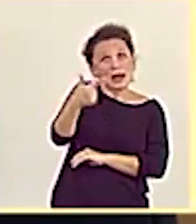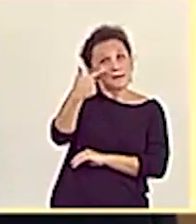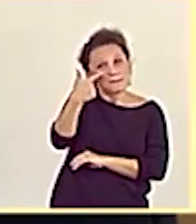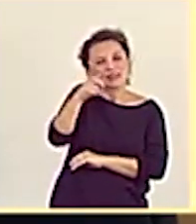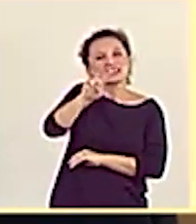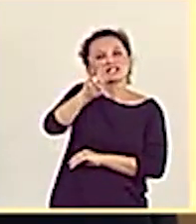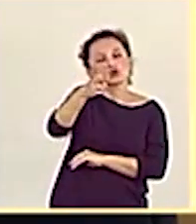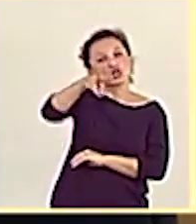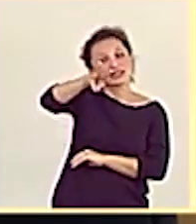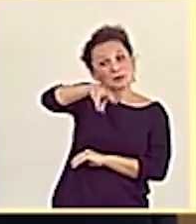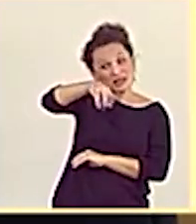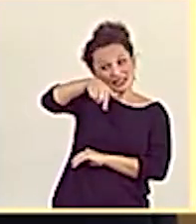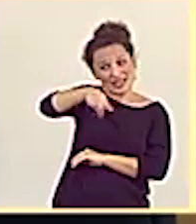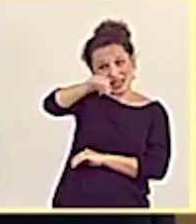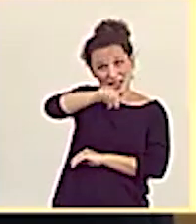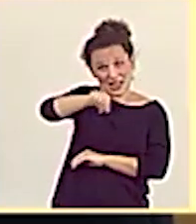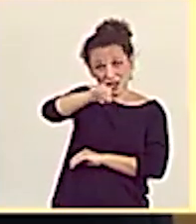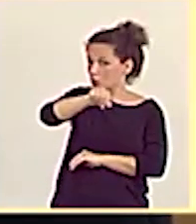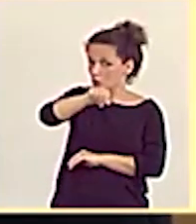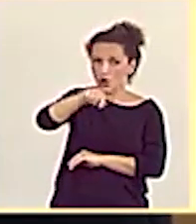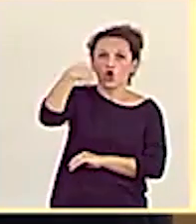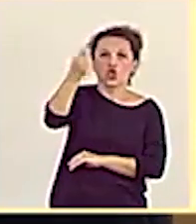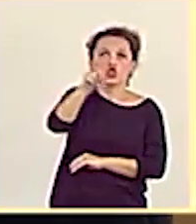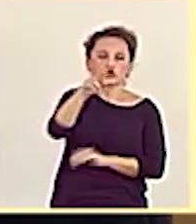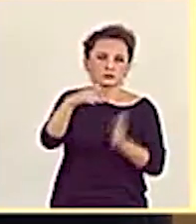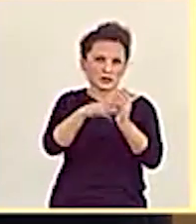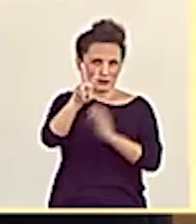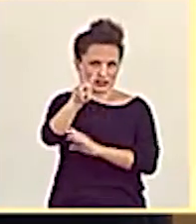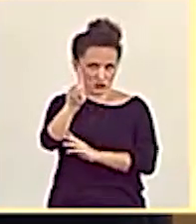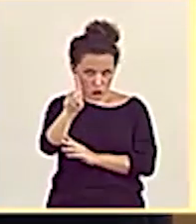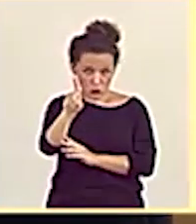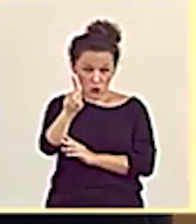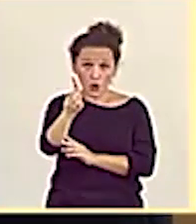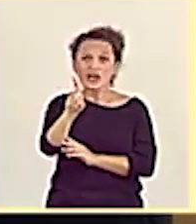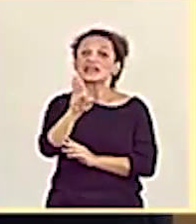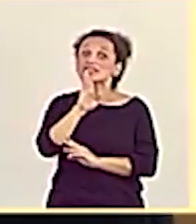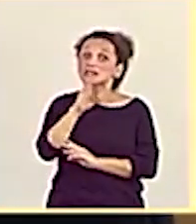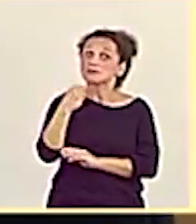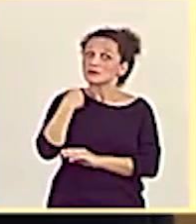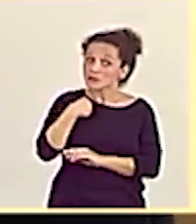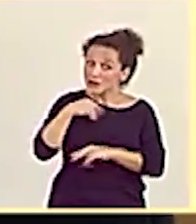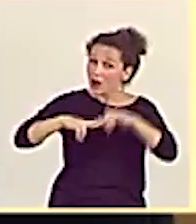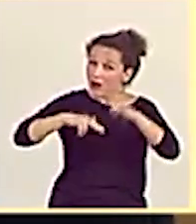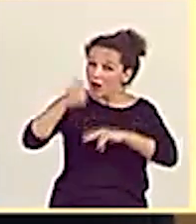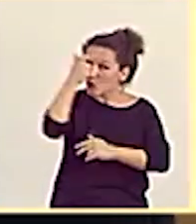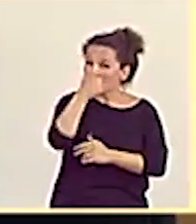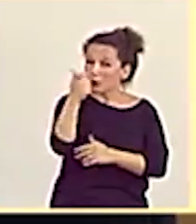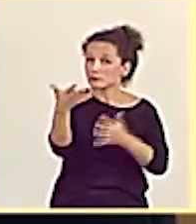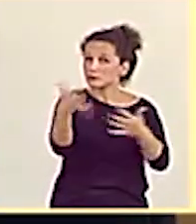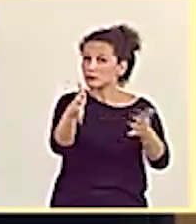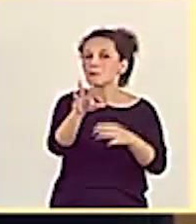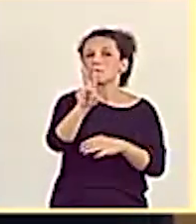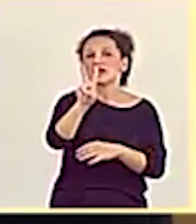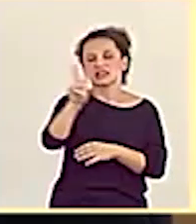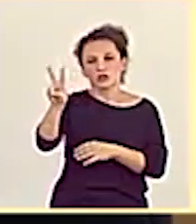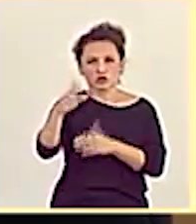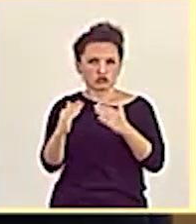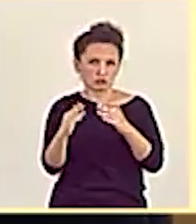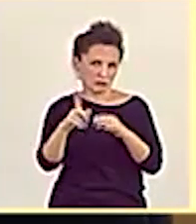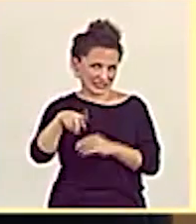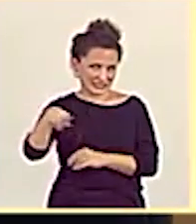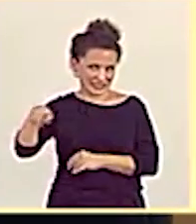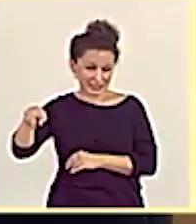trimestre del próximo año 2021 y las mismas tendrán una duración aproximada de 22 meses.